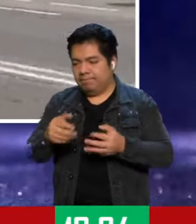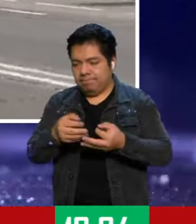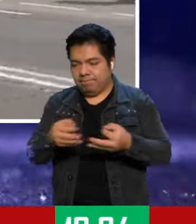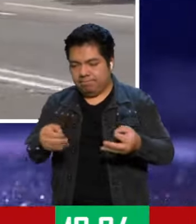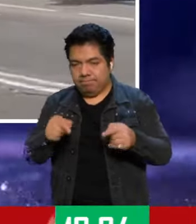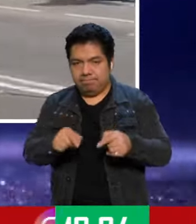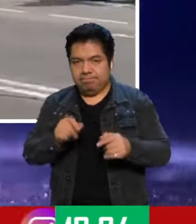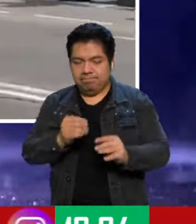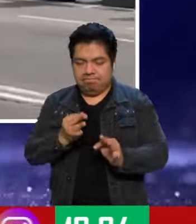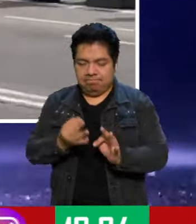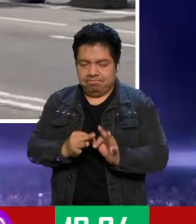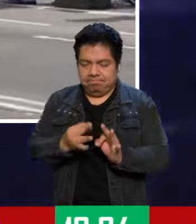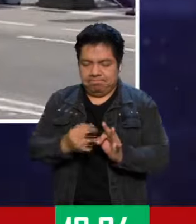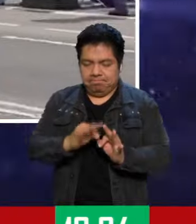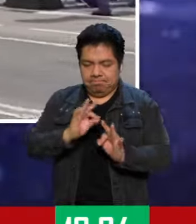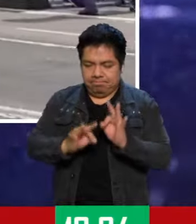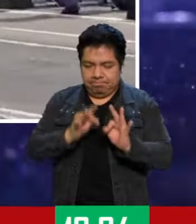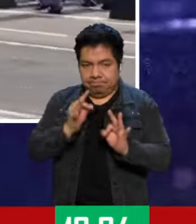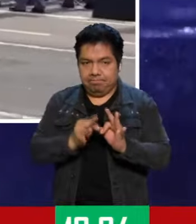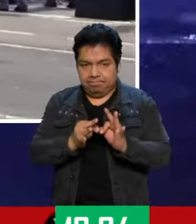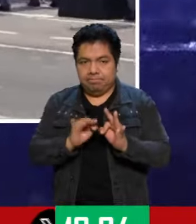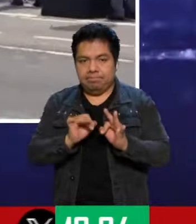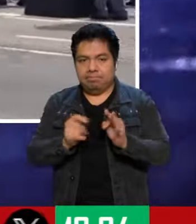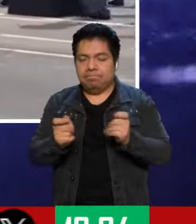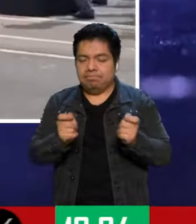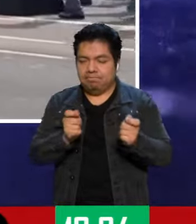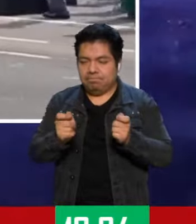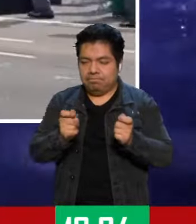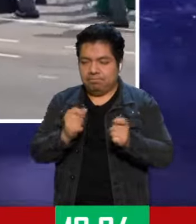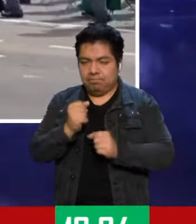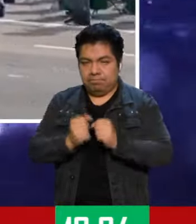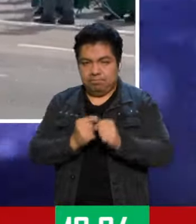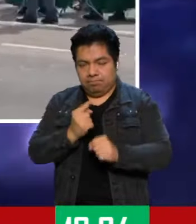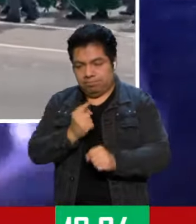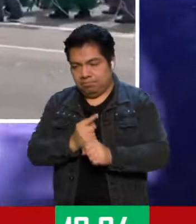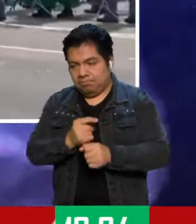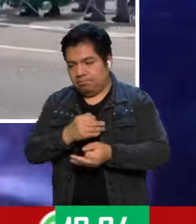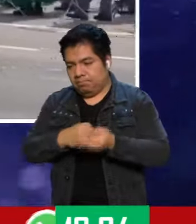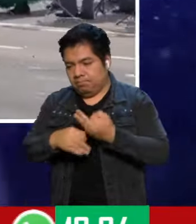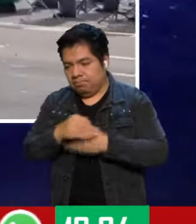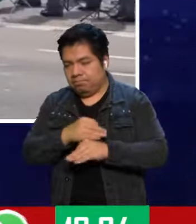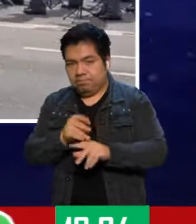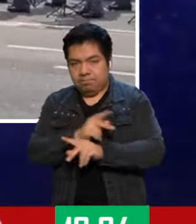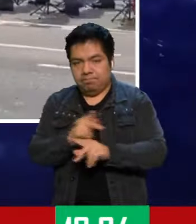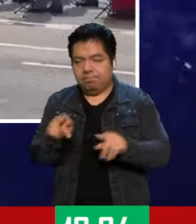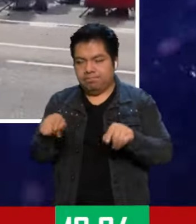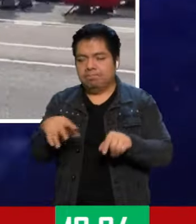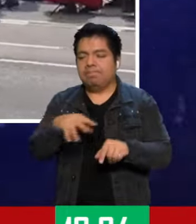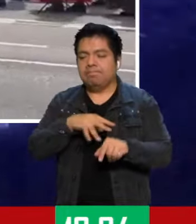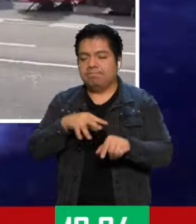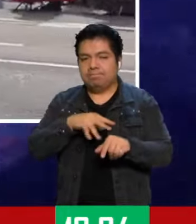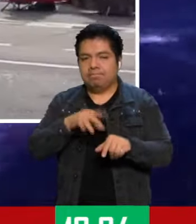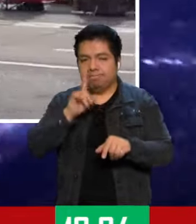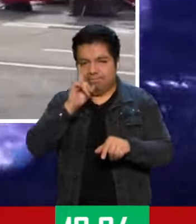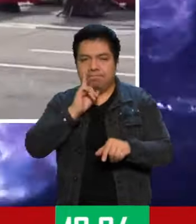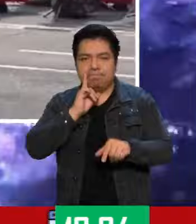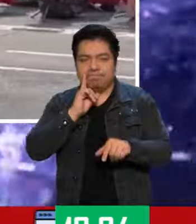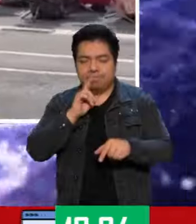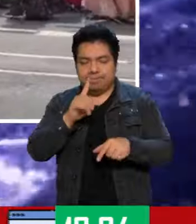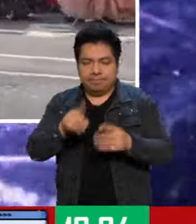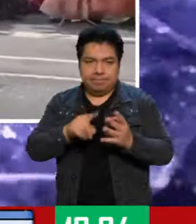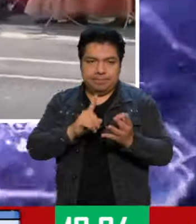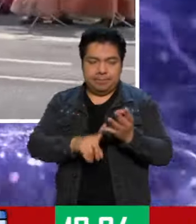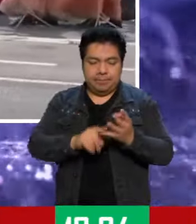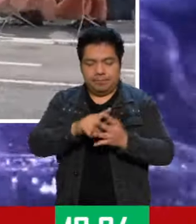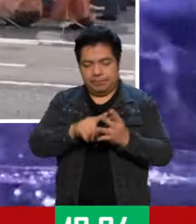cumpliendo con nuestra misión, generando las condiciones de seguridad para el desarrollo de nuestro país, hay mujeres. En los establecimientos